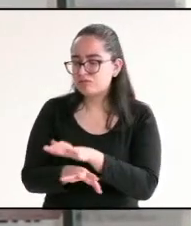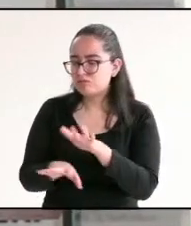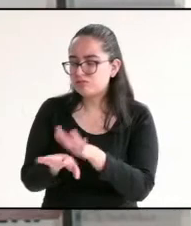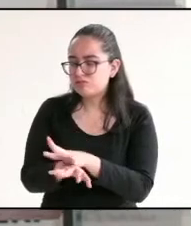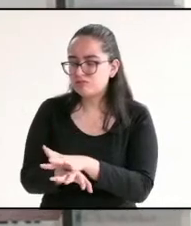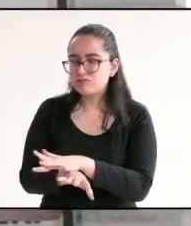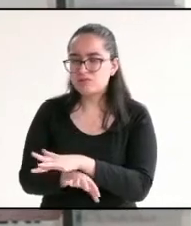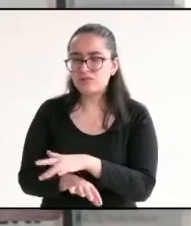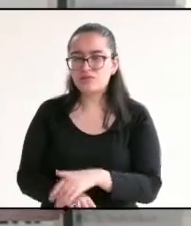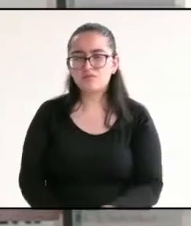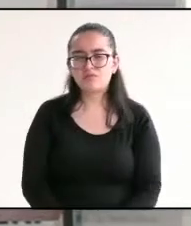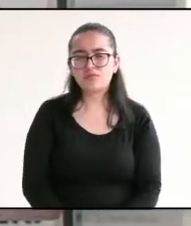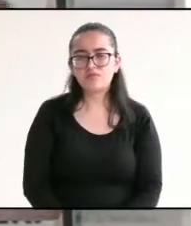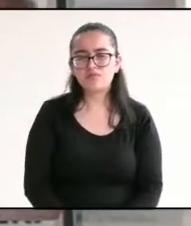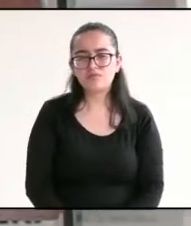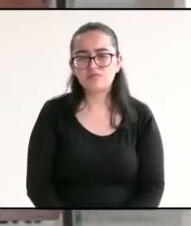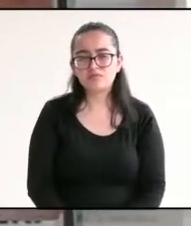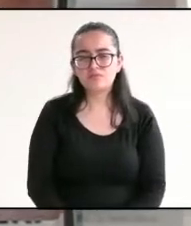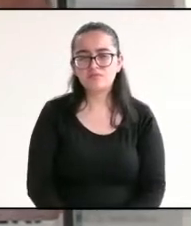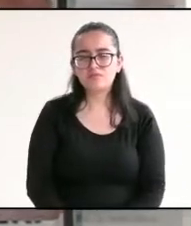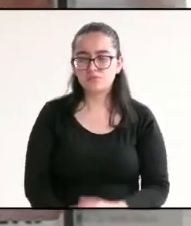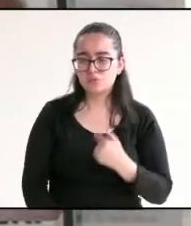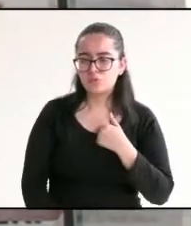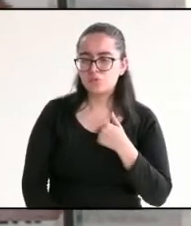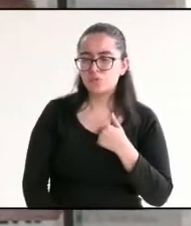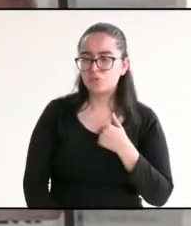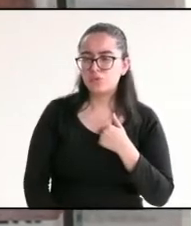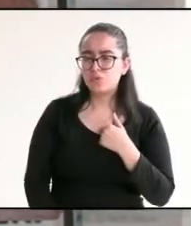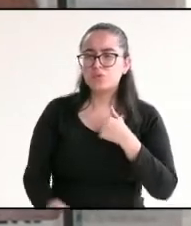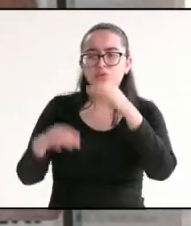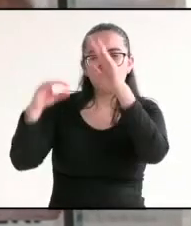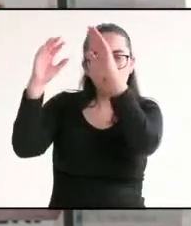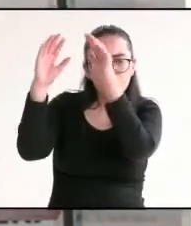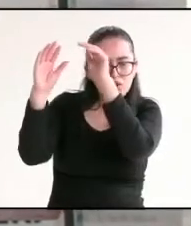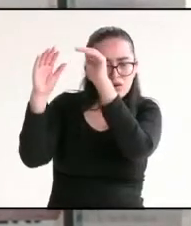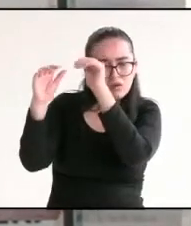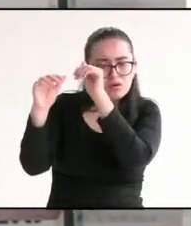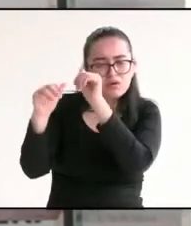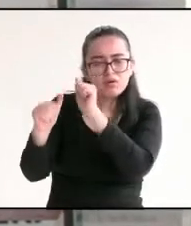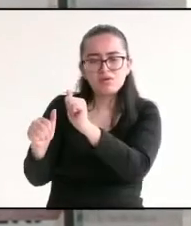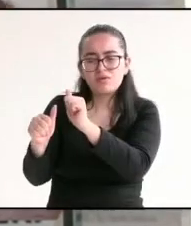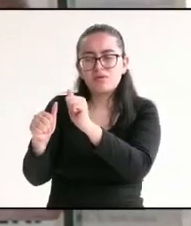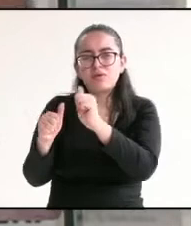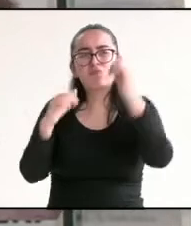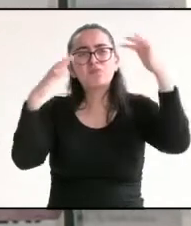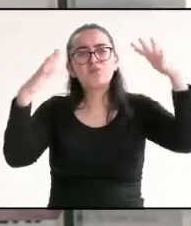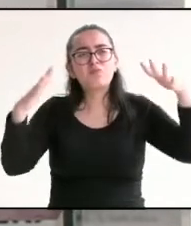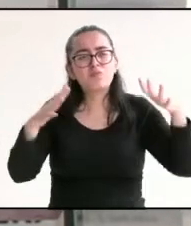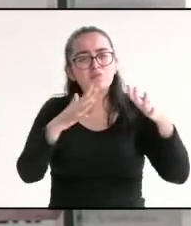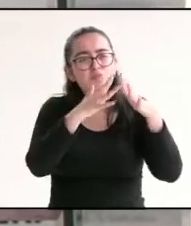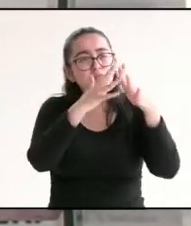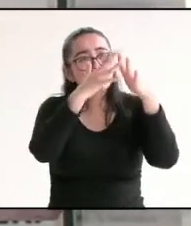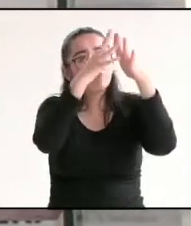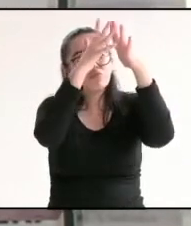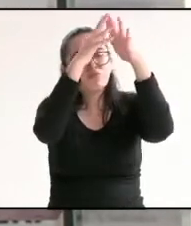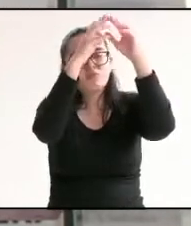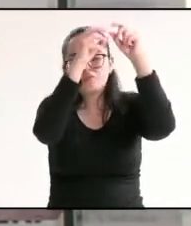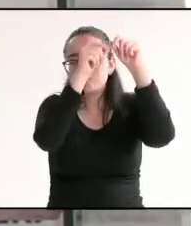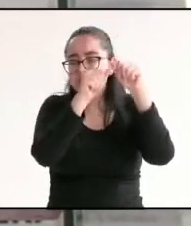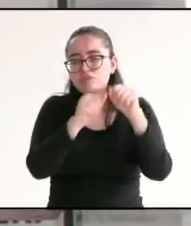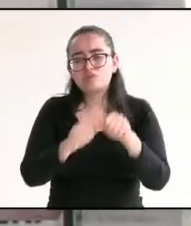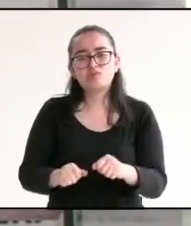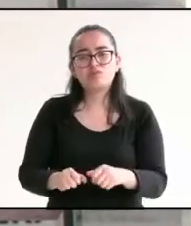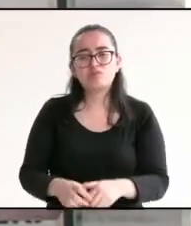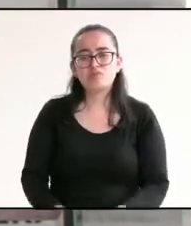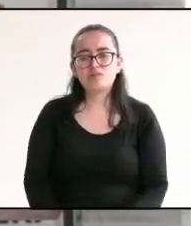de acuerdo de la, en Mozambua, que están destruyendo los cerros, para sacar material. Yo siento